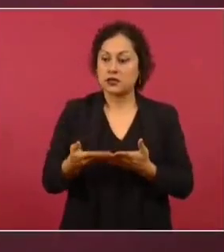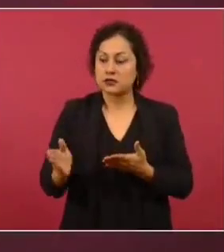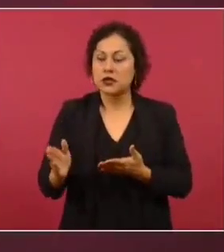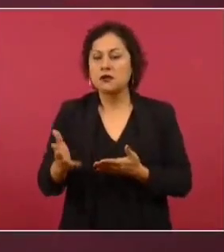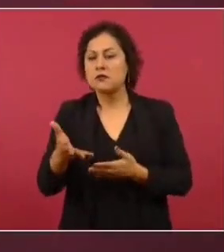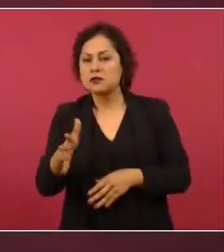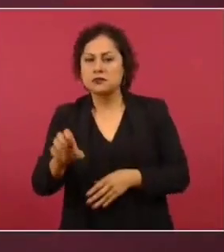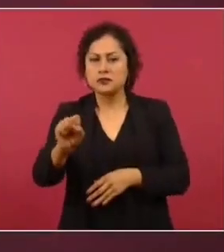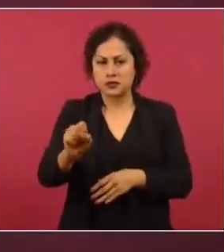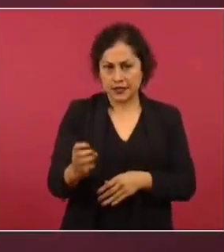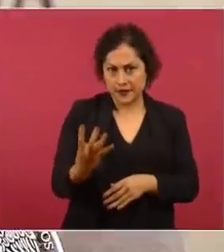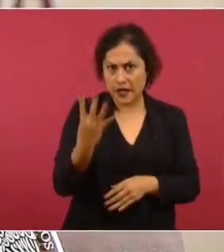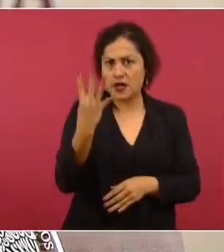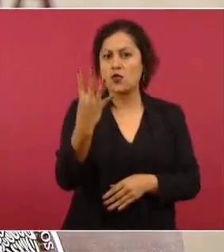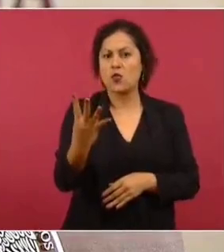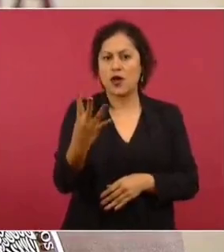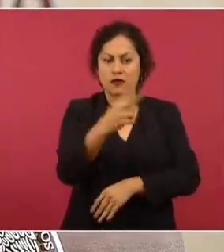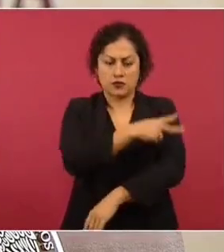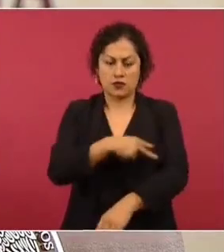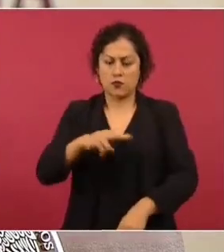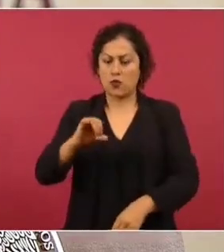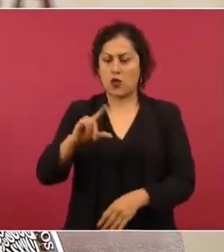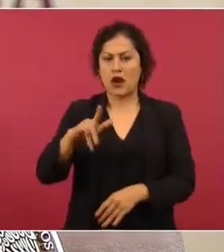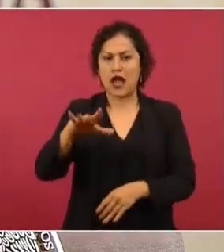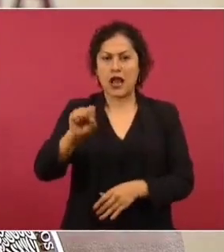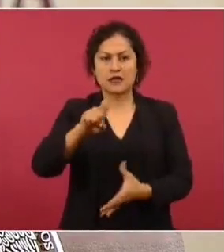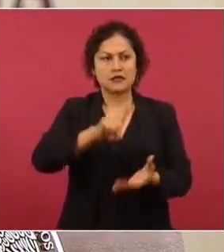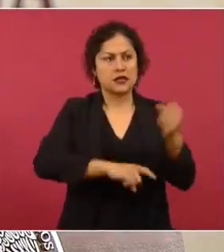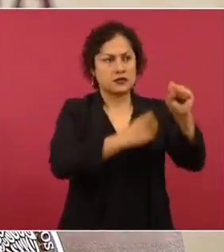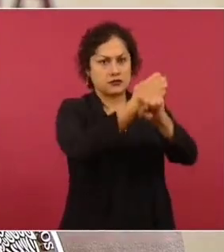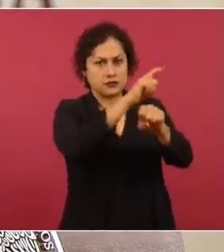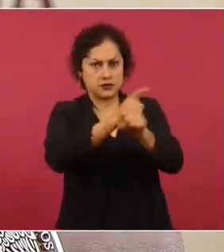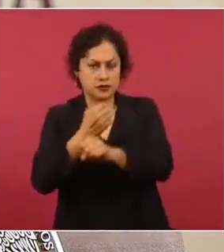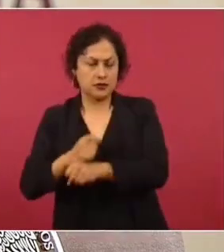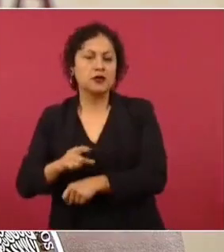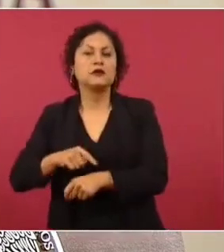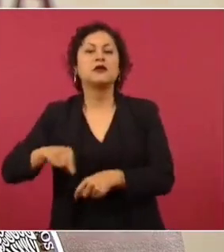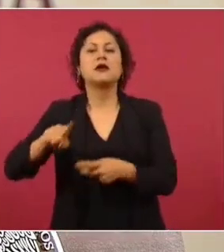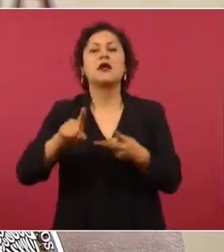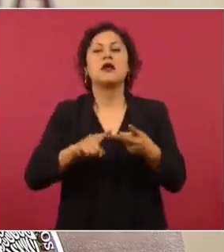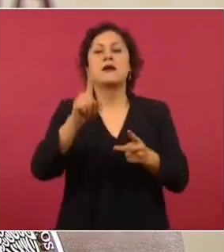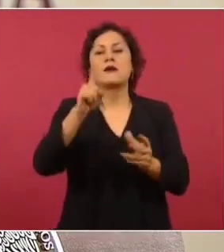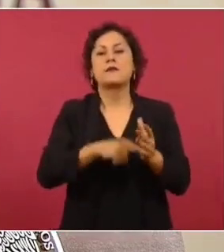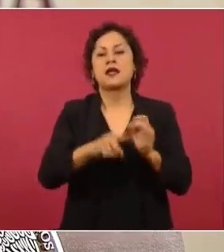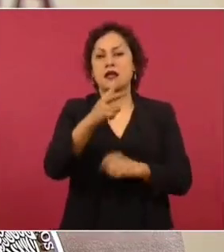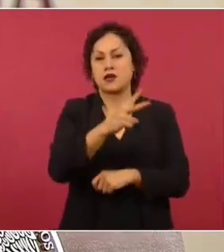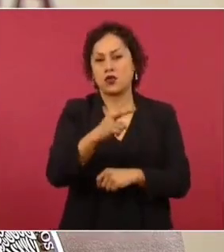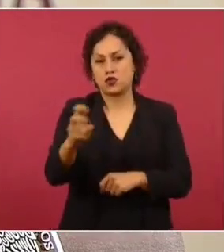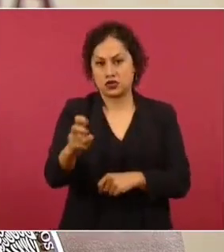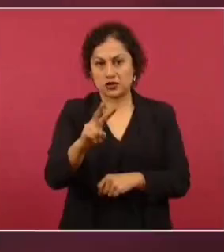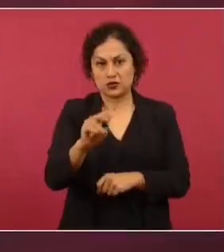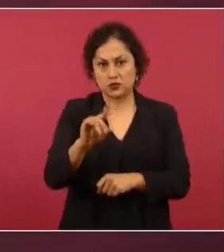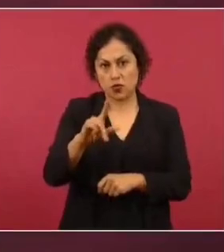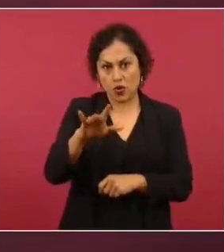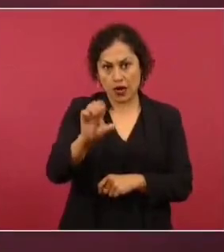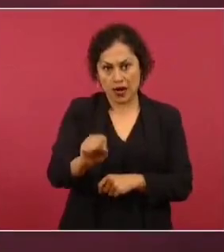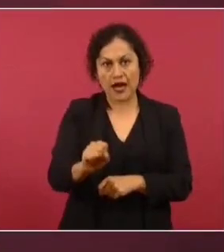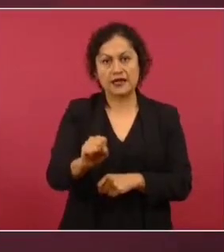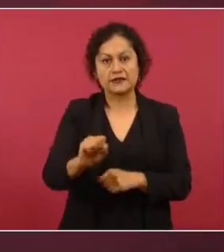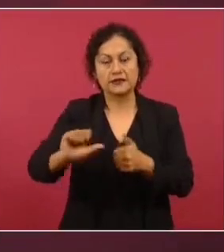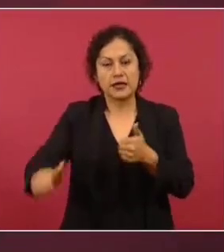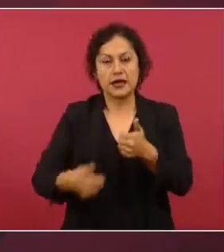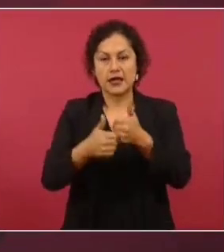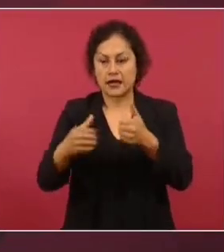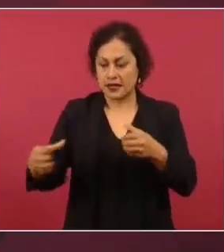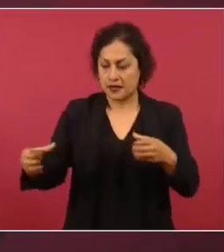64 vocales de las juntas locales y mil 200 vocales de las que se llaman las juntas auxiliares.